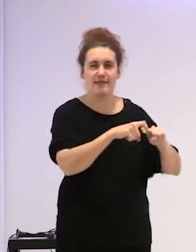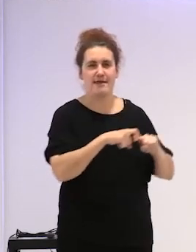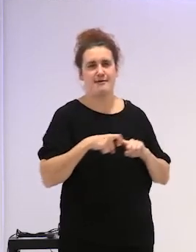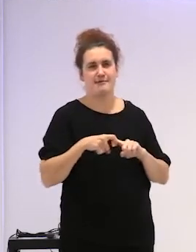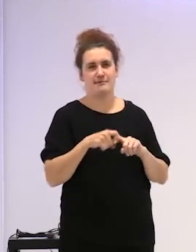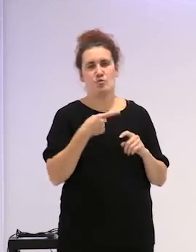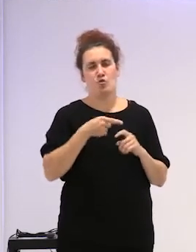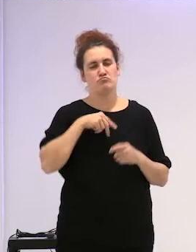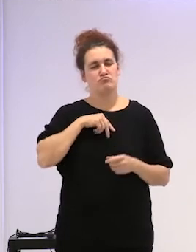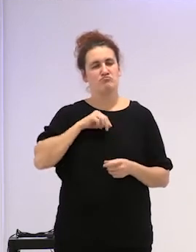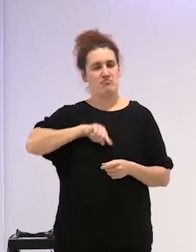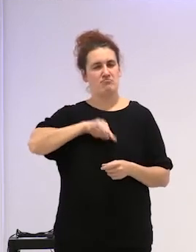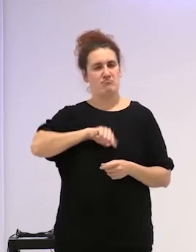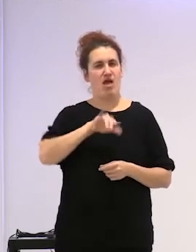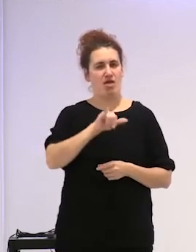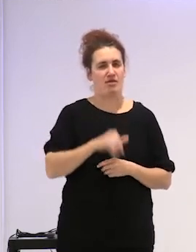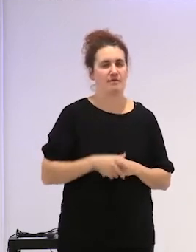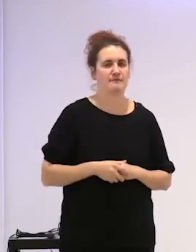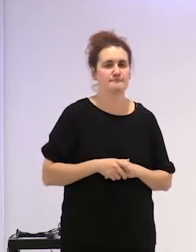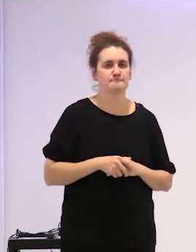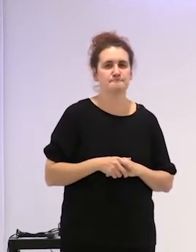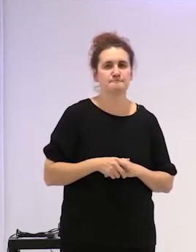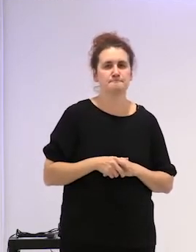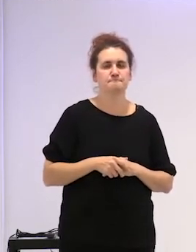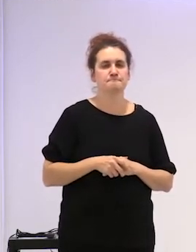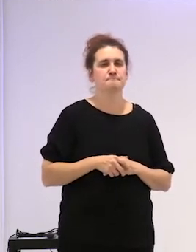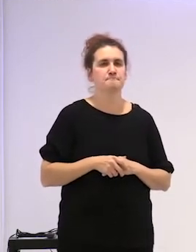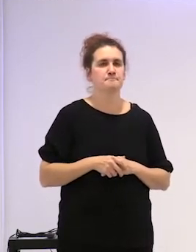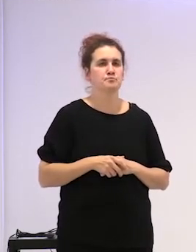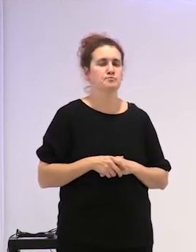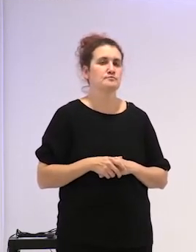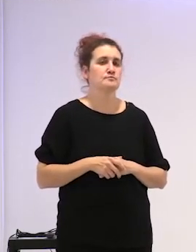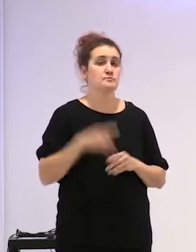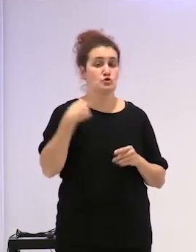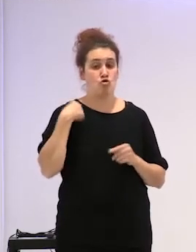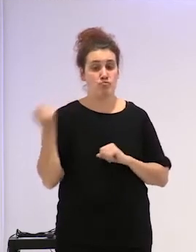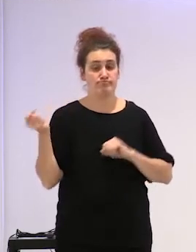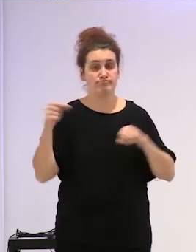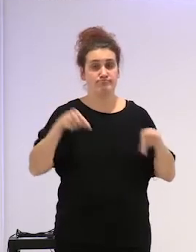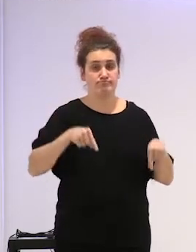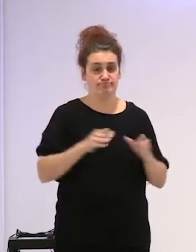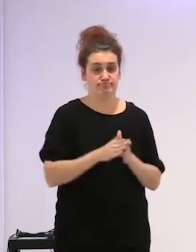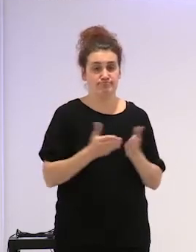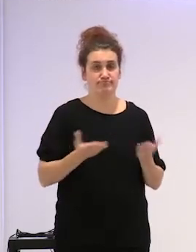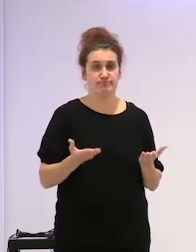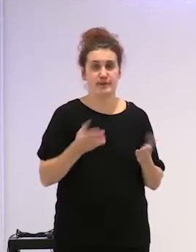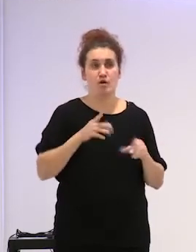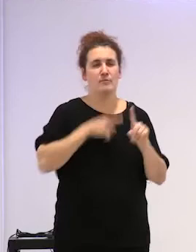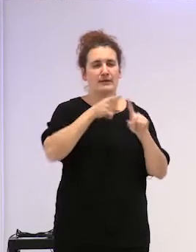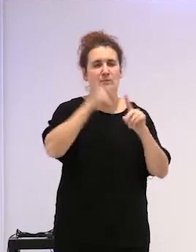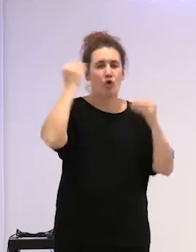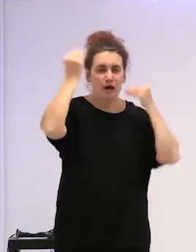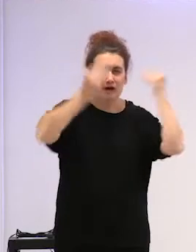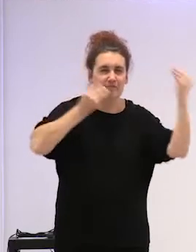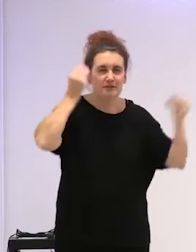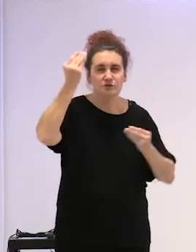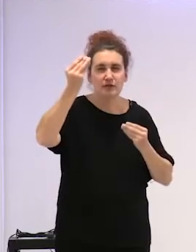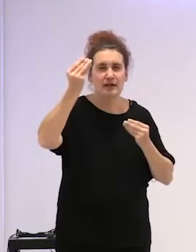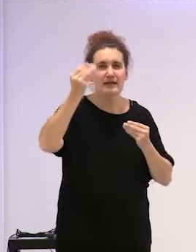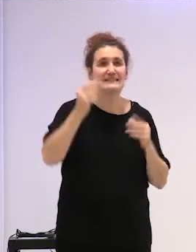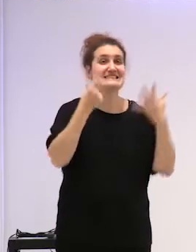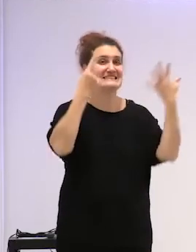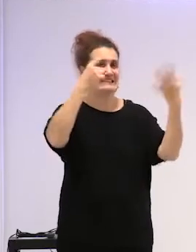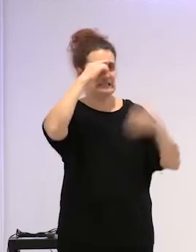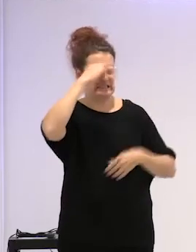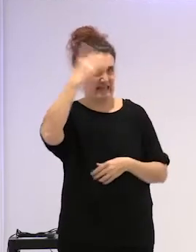nos quedaría, ¿no? Bueno, yo he traído para reflexionar aquí seis